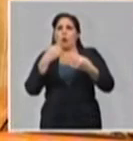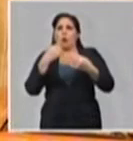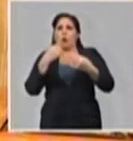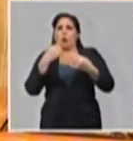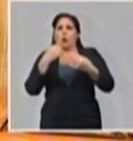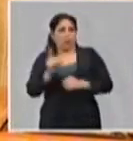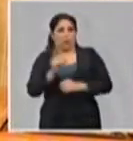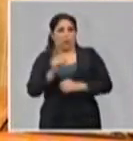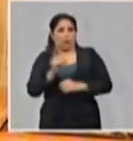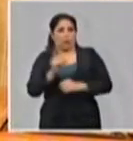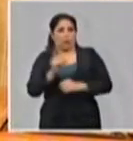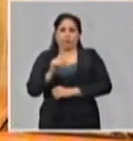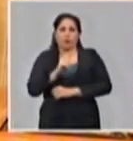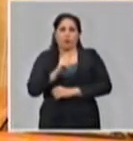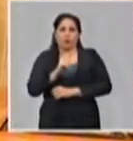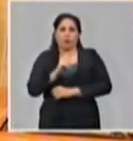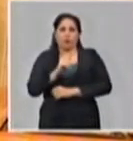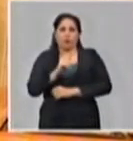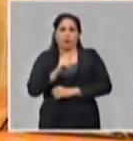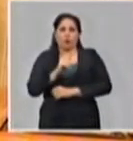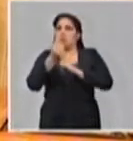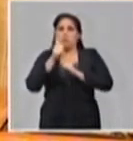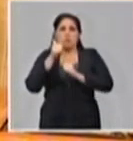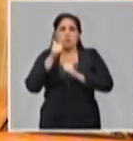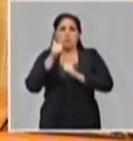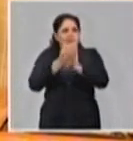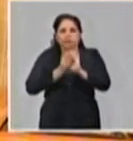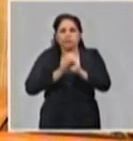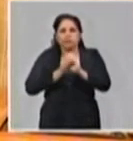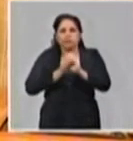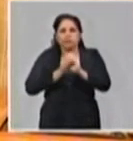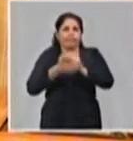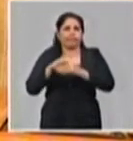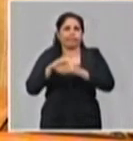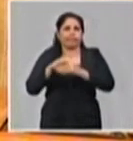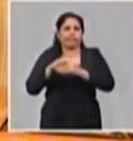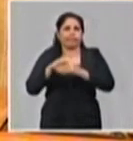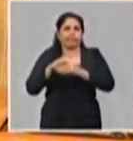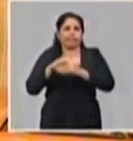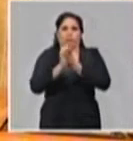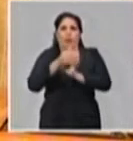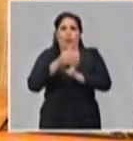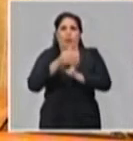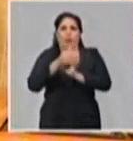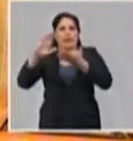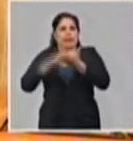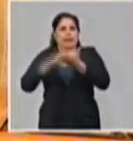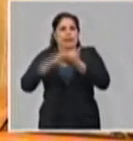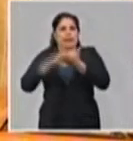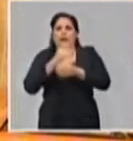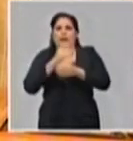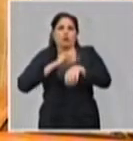normalmente se hace, decir, hay que lavarse bien las manos flotándose las manos, hay que, para lograr quitar todas